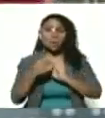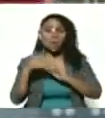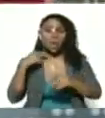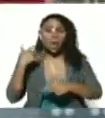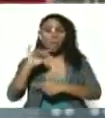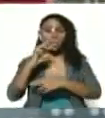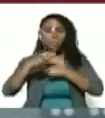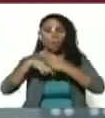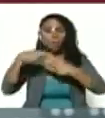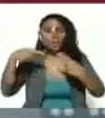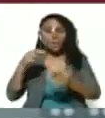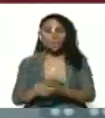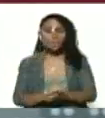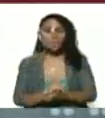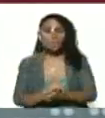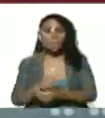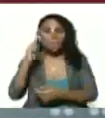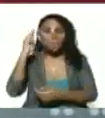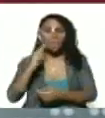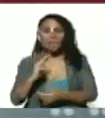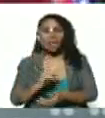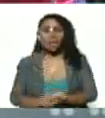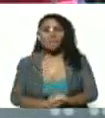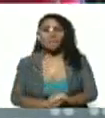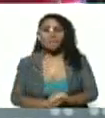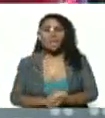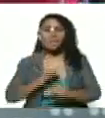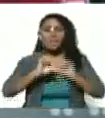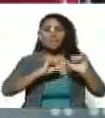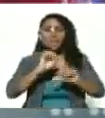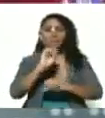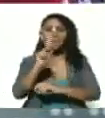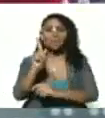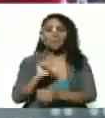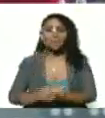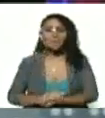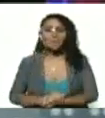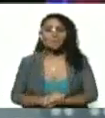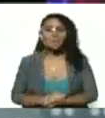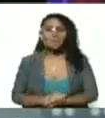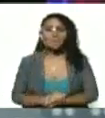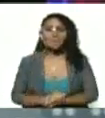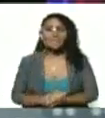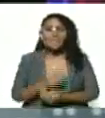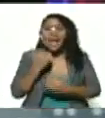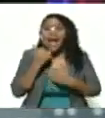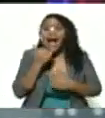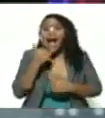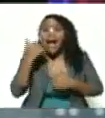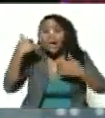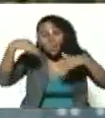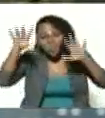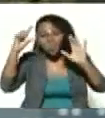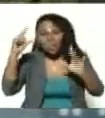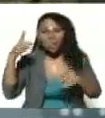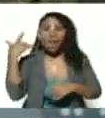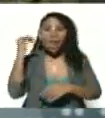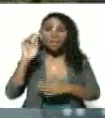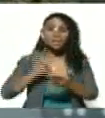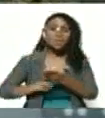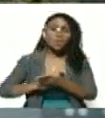revolución bolivariana del siglo XXI. Y algún día tenemos que resolverla.